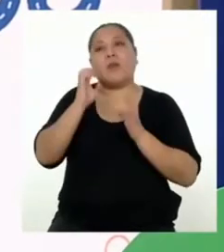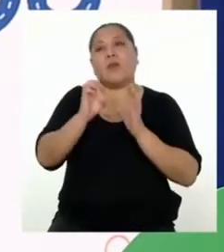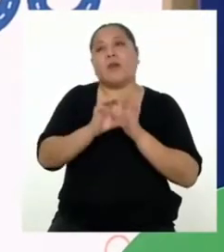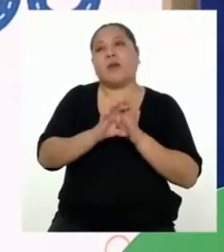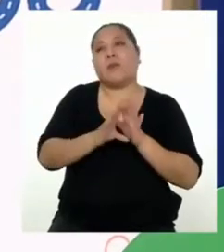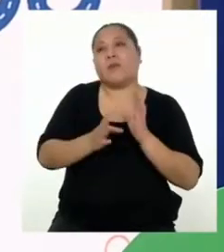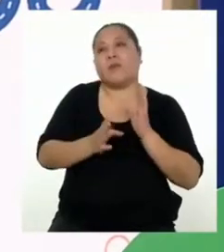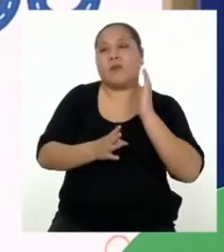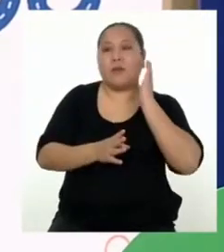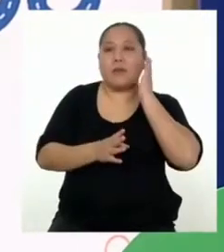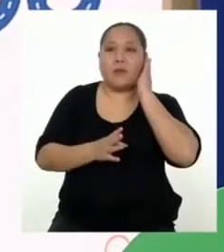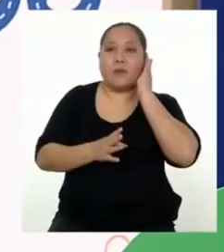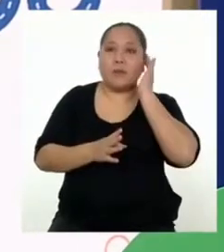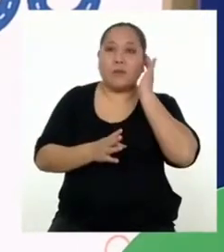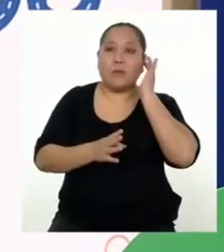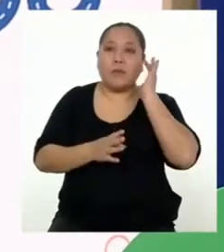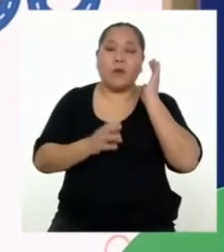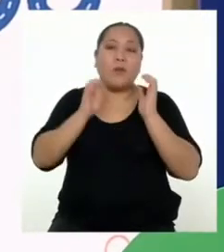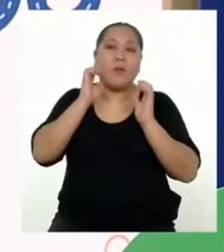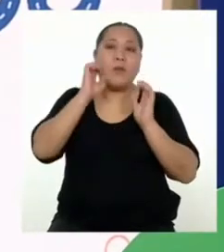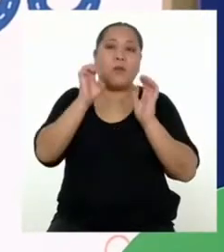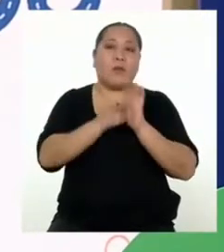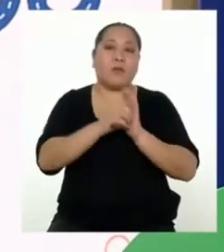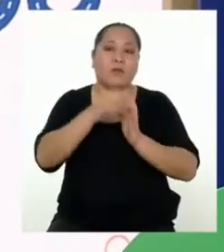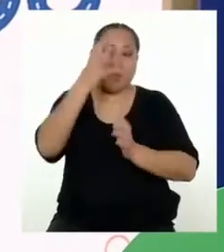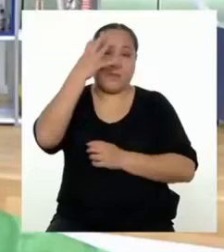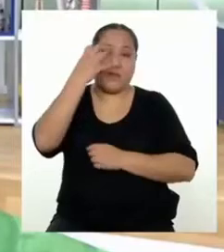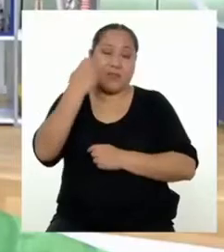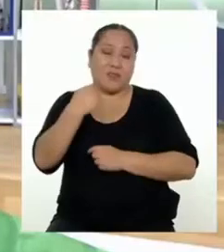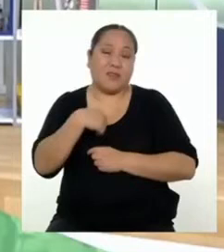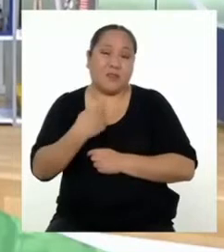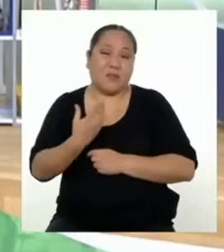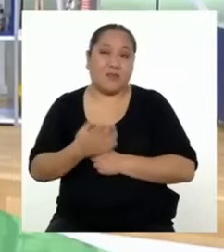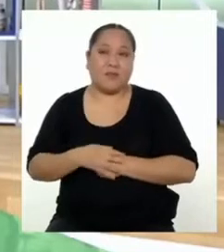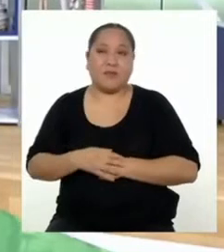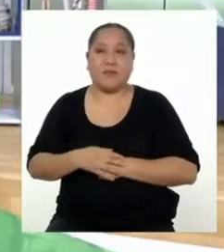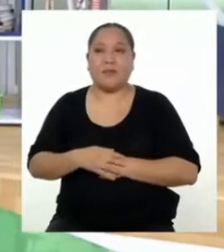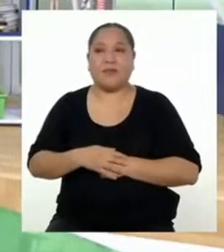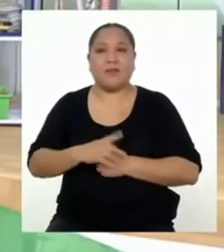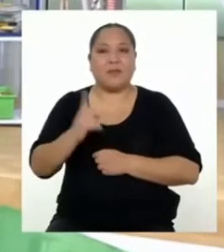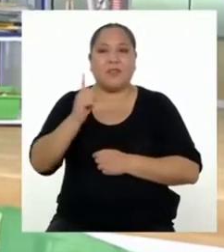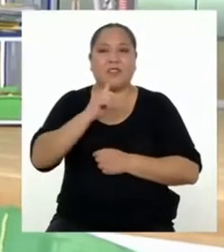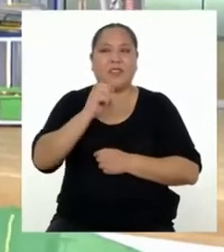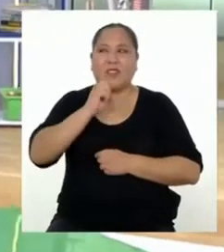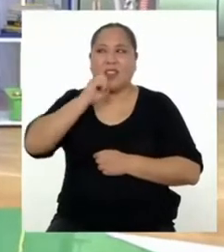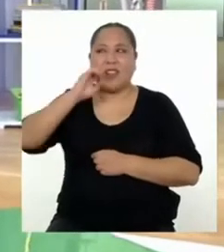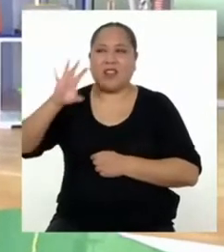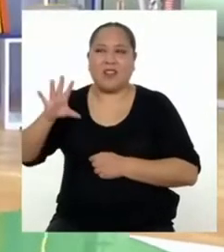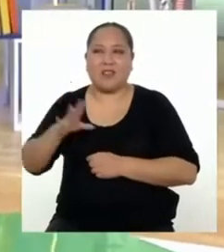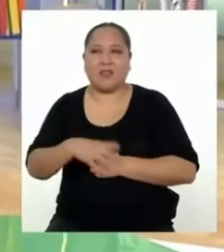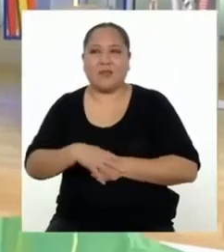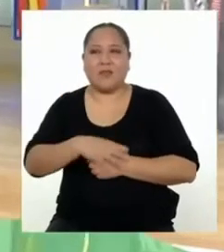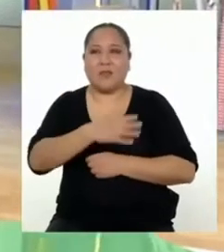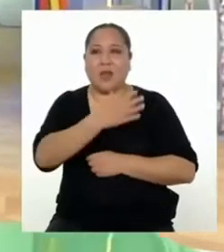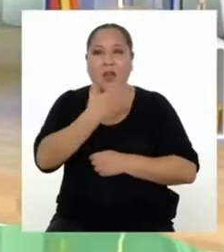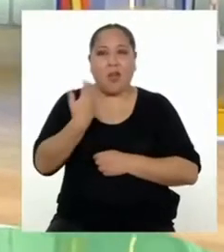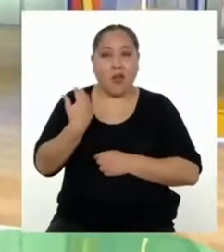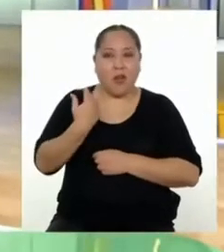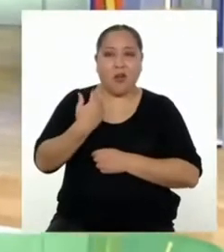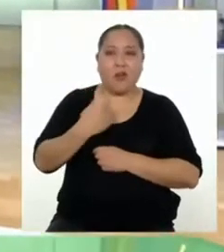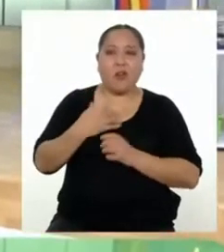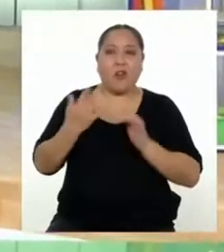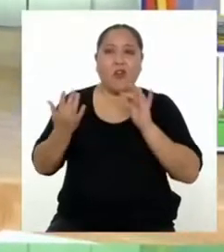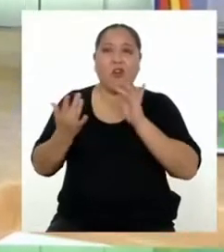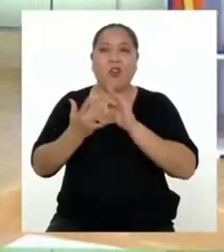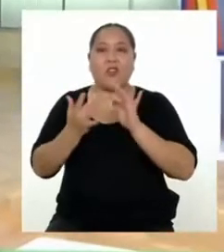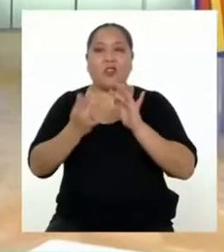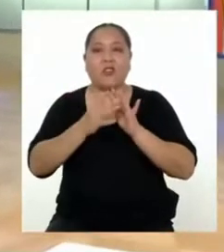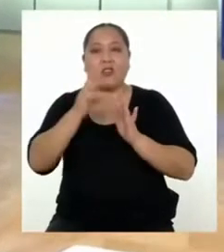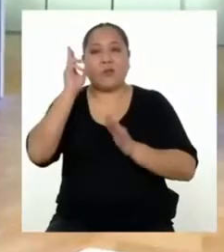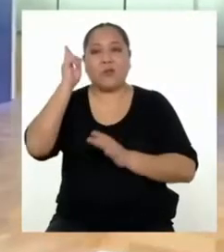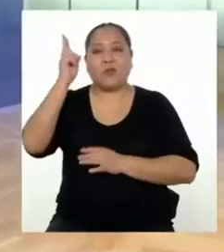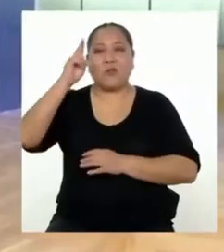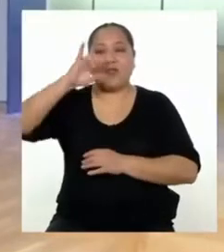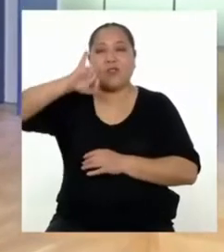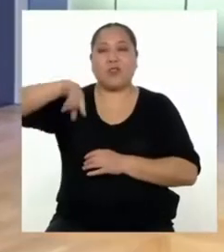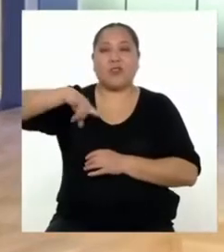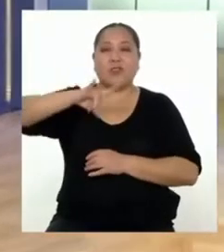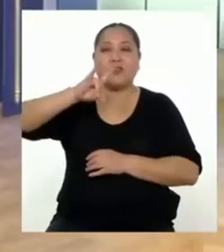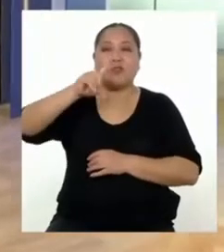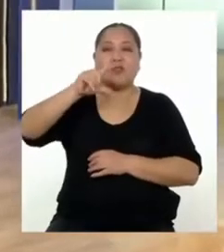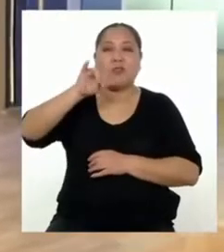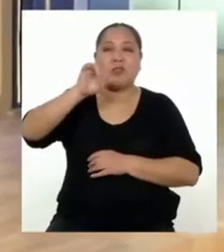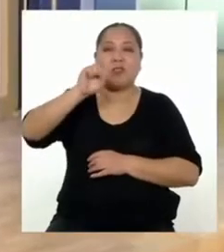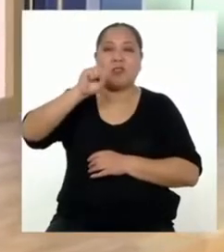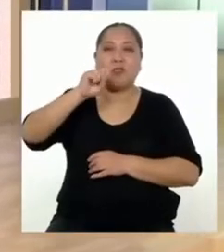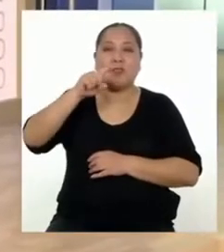se molestaron conmigo. Pero no quiero hablar de eso. Mejor hagamos conexión con la profesora Yulisa